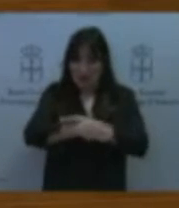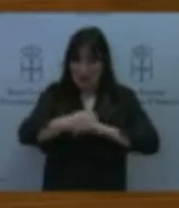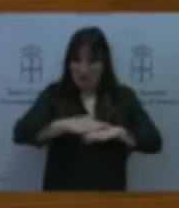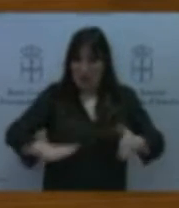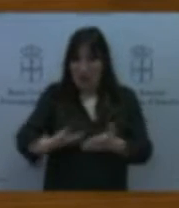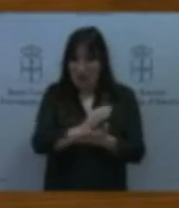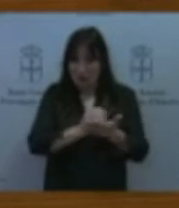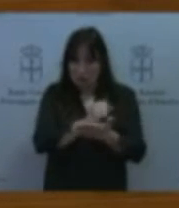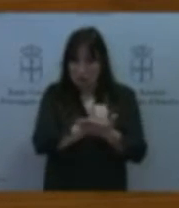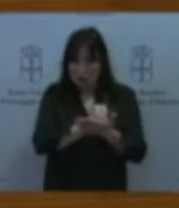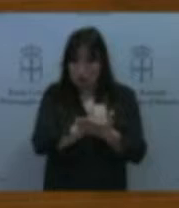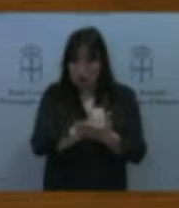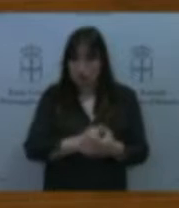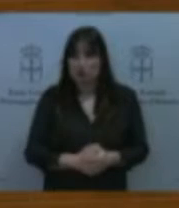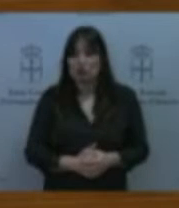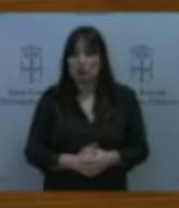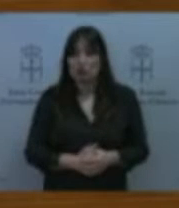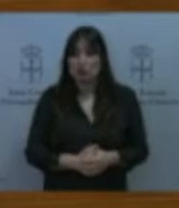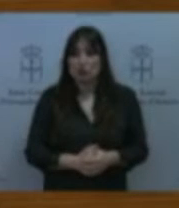aumentar la seguridad vial,